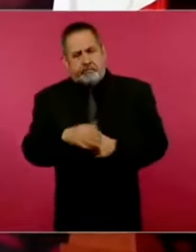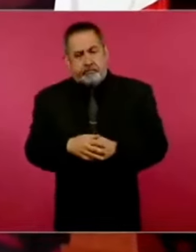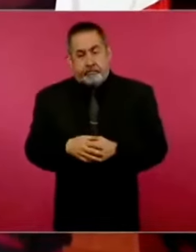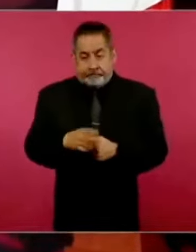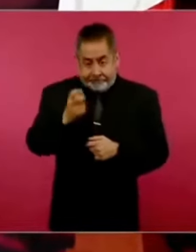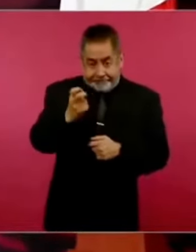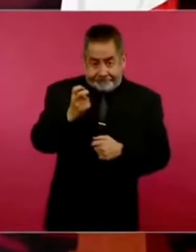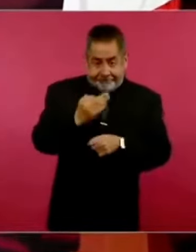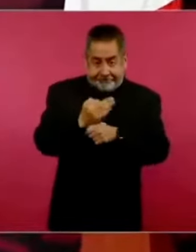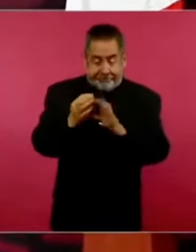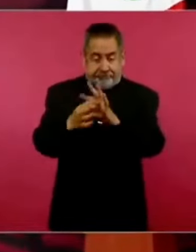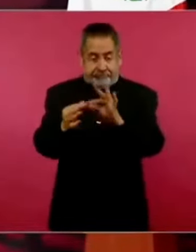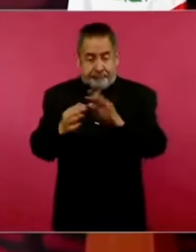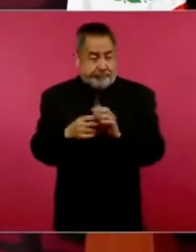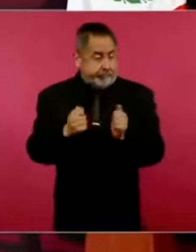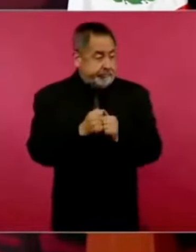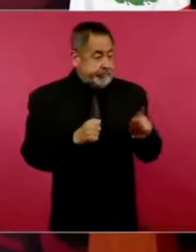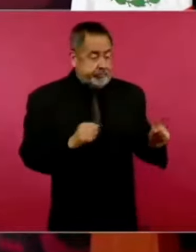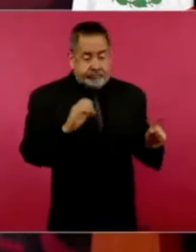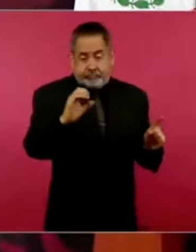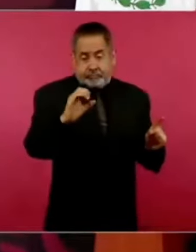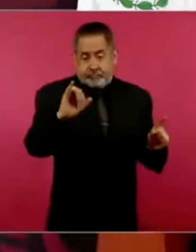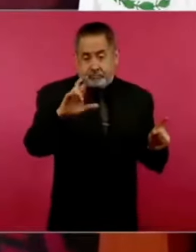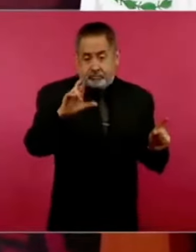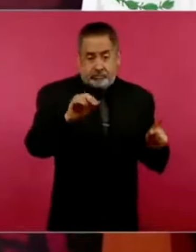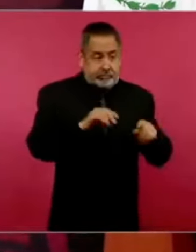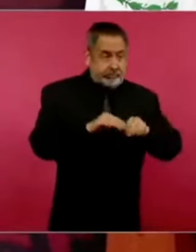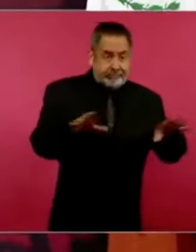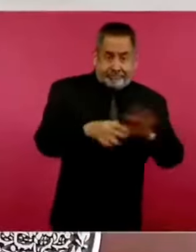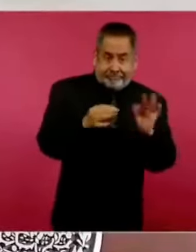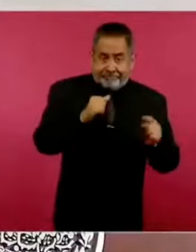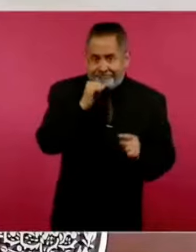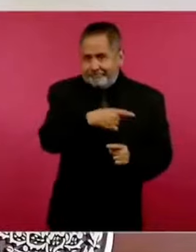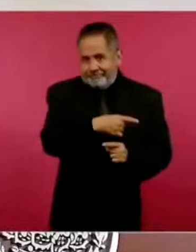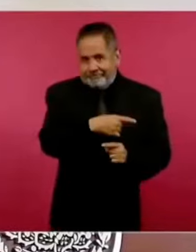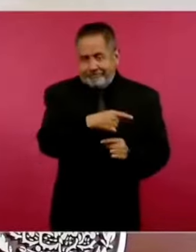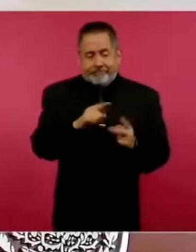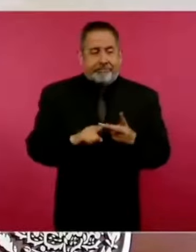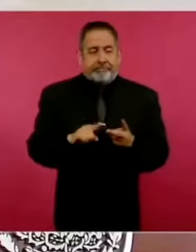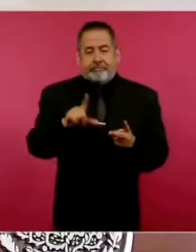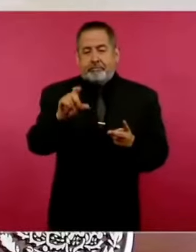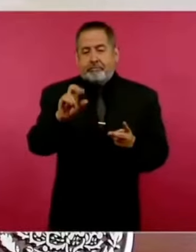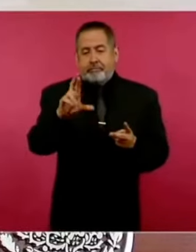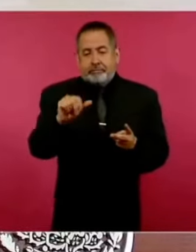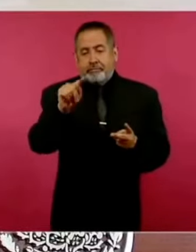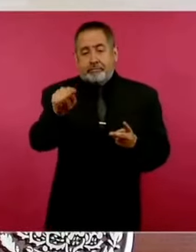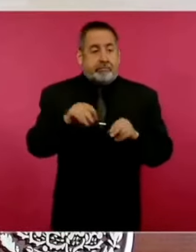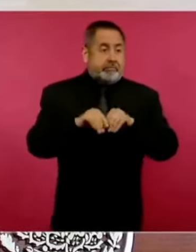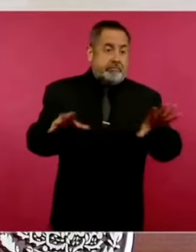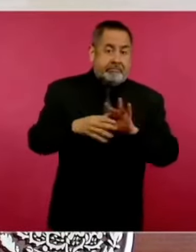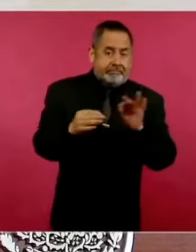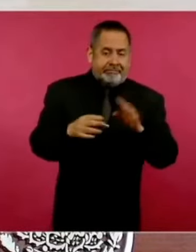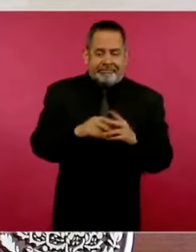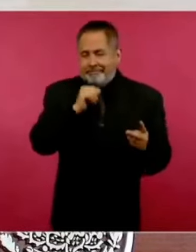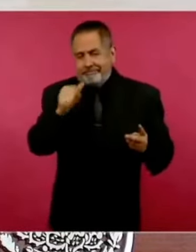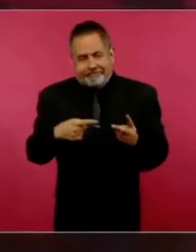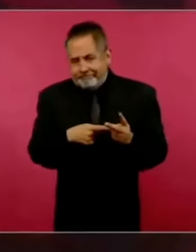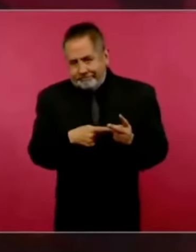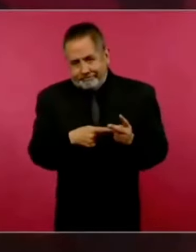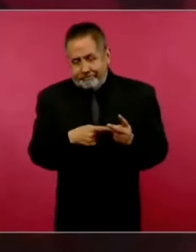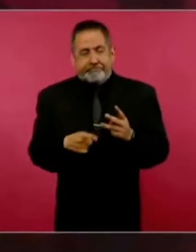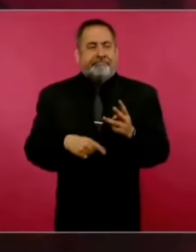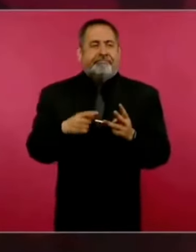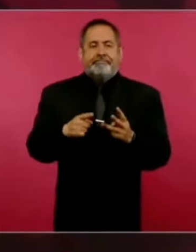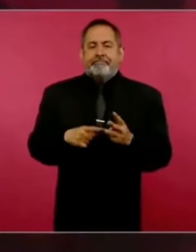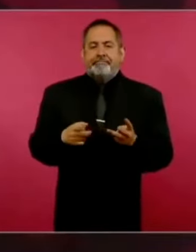escuchar con Ciro, Gómez Leiva, ni con lo de Demola, ni lo van